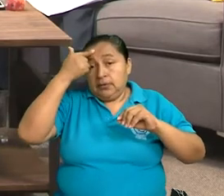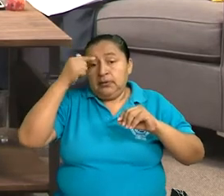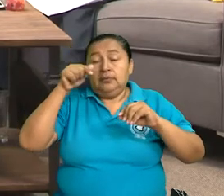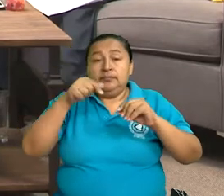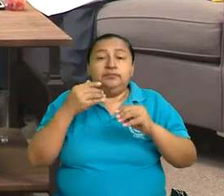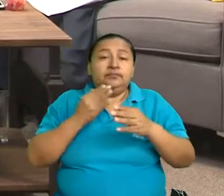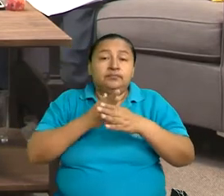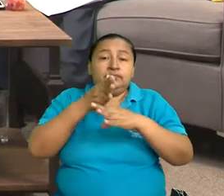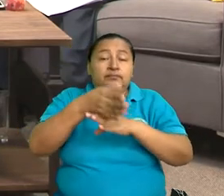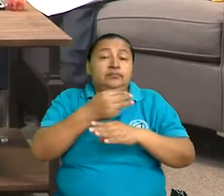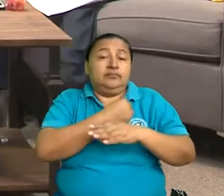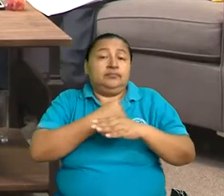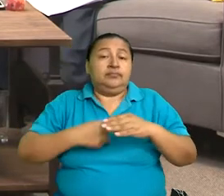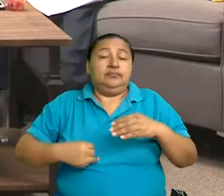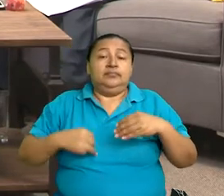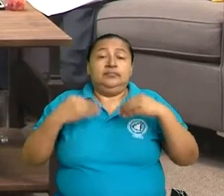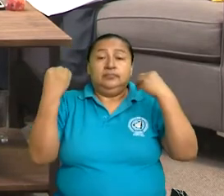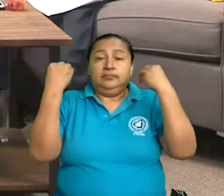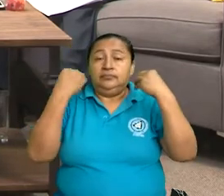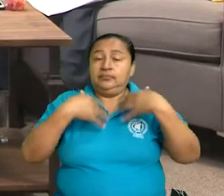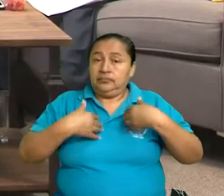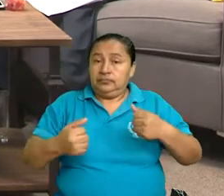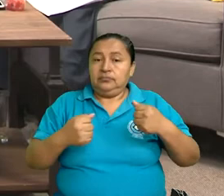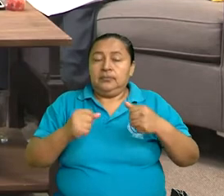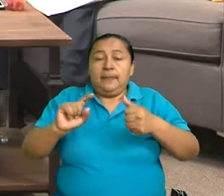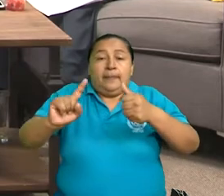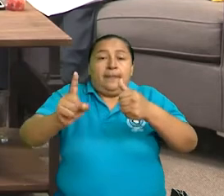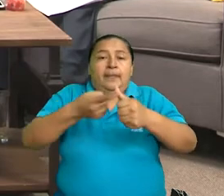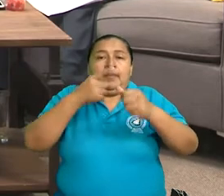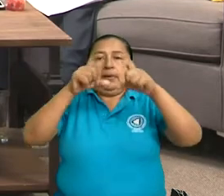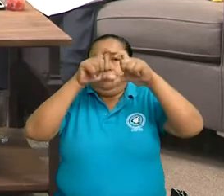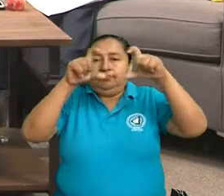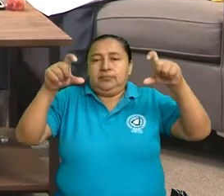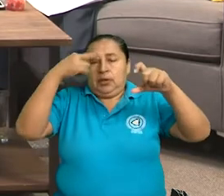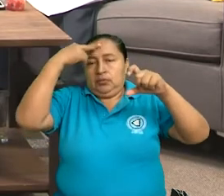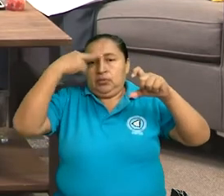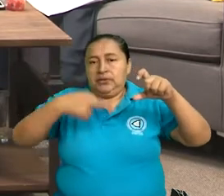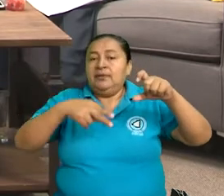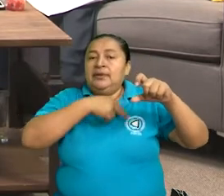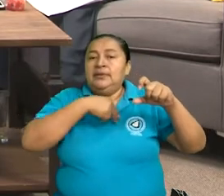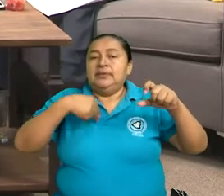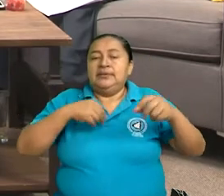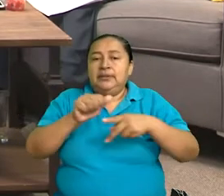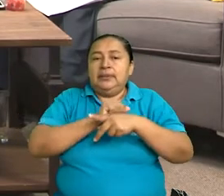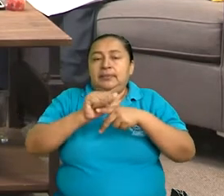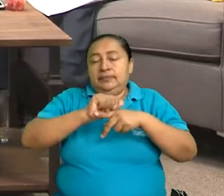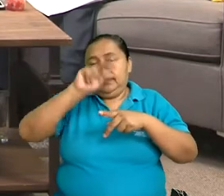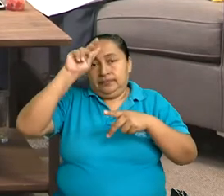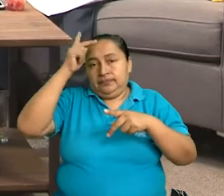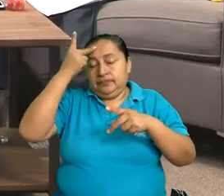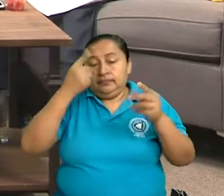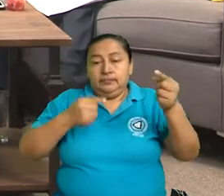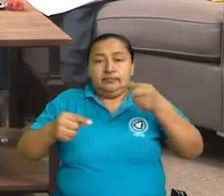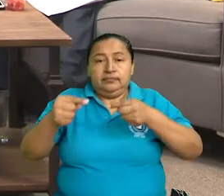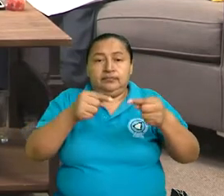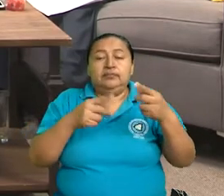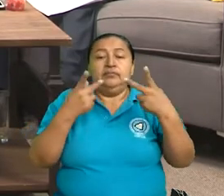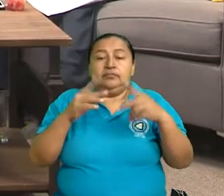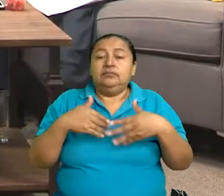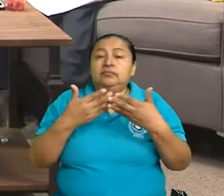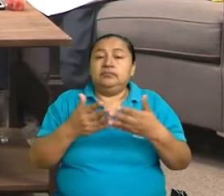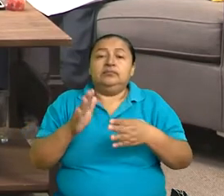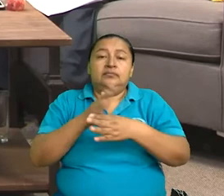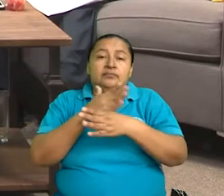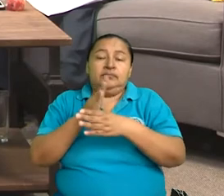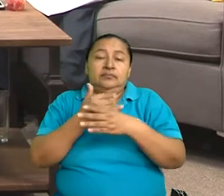a través del Ministerio de Salud, que es la principal entidad encargada de aplicar todas estas políticas, programas y estrategias, pero también a través de